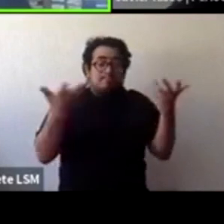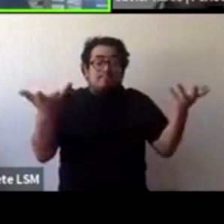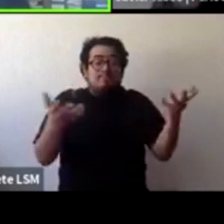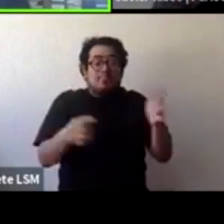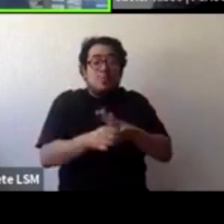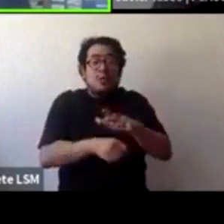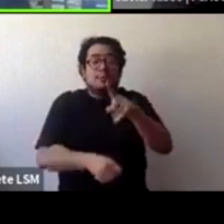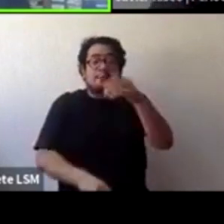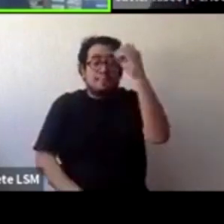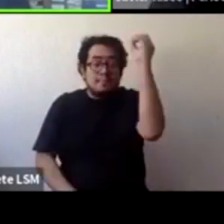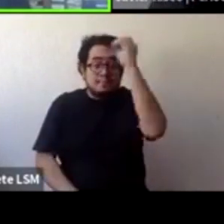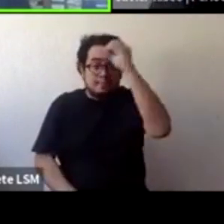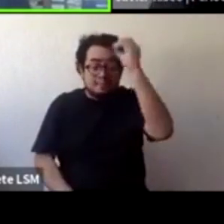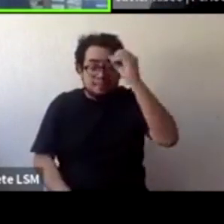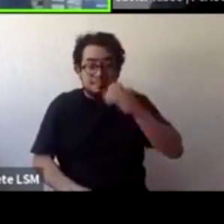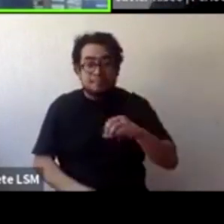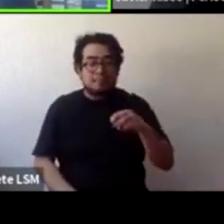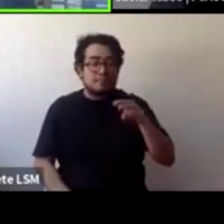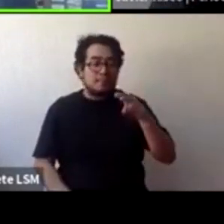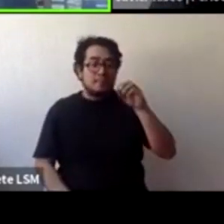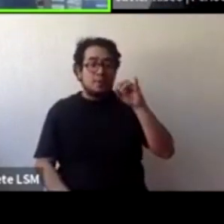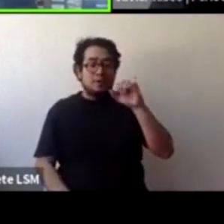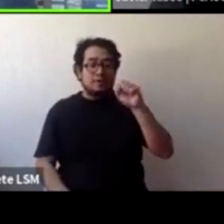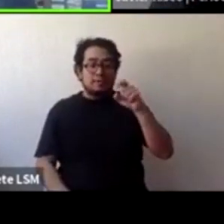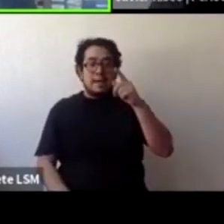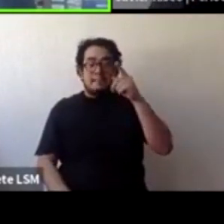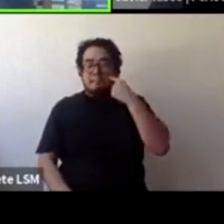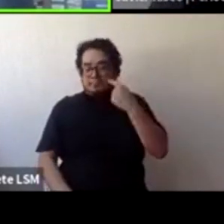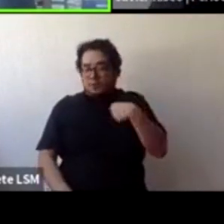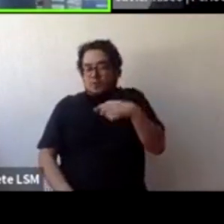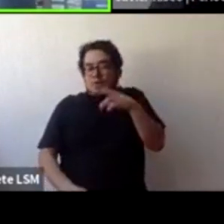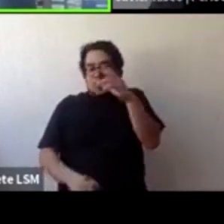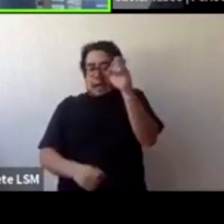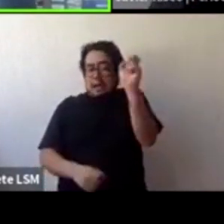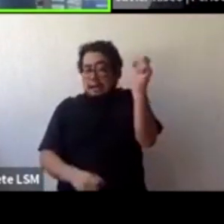Mira, yo no soy un experto en cuestiones legales, pero sí